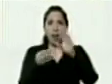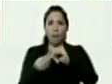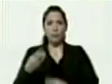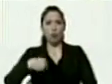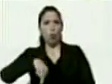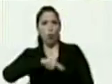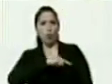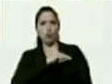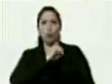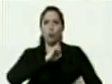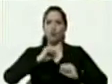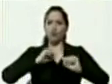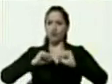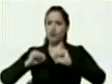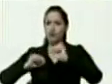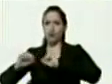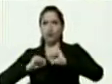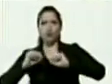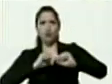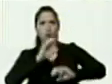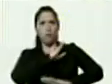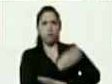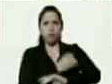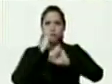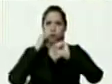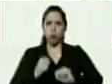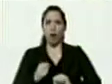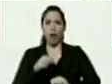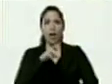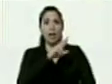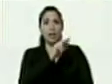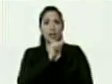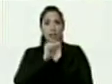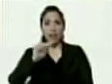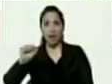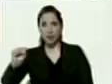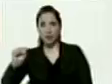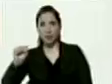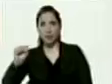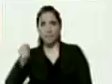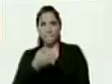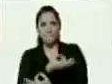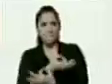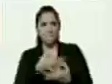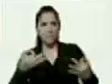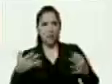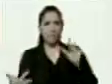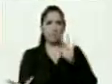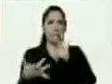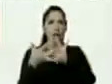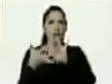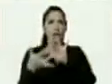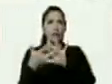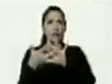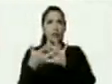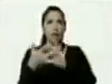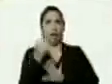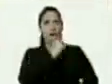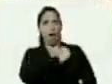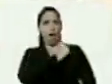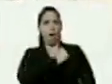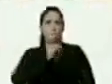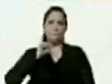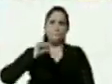maquinaria aceitada con una red de articulación y acción perfecta camarada presidente